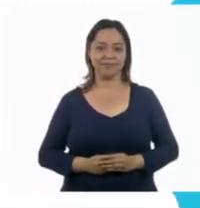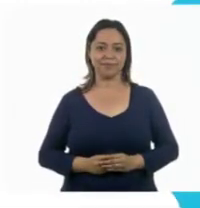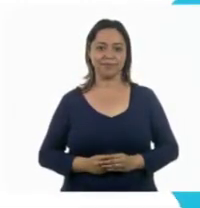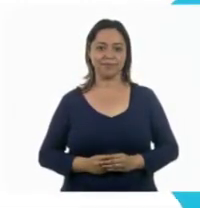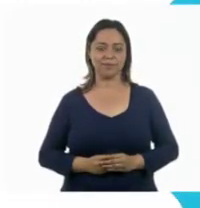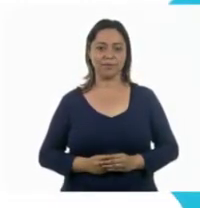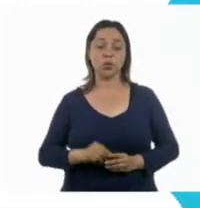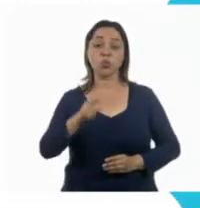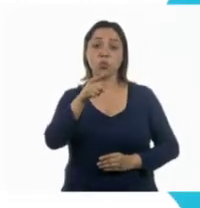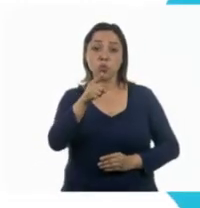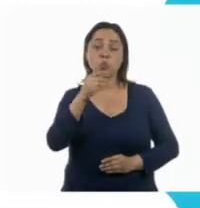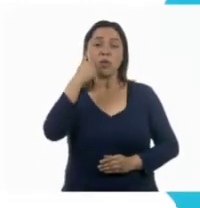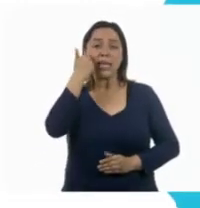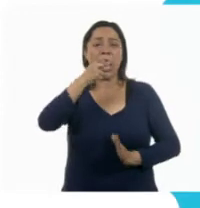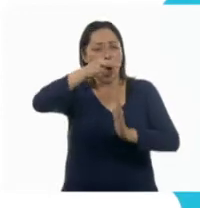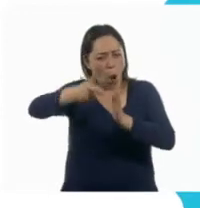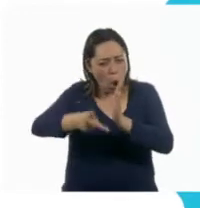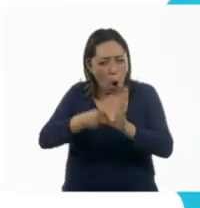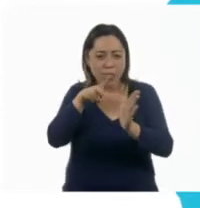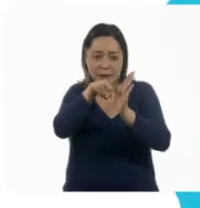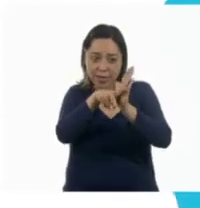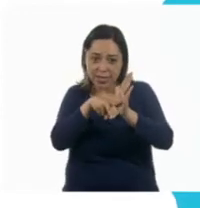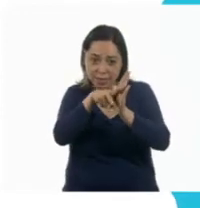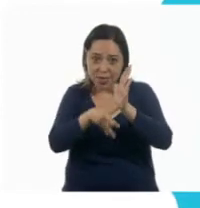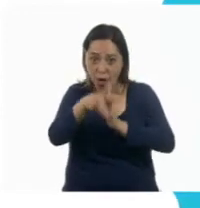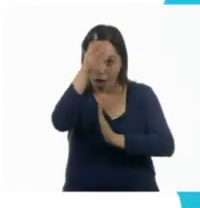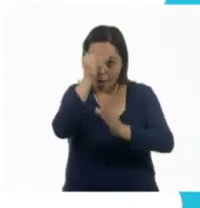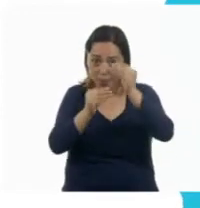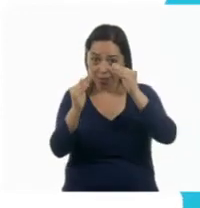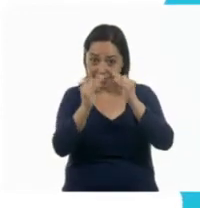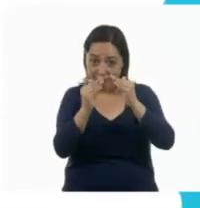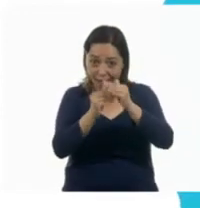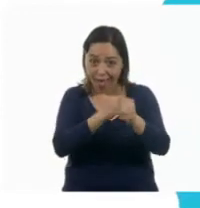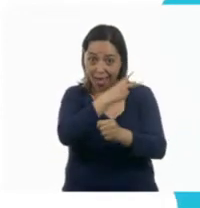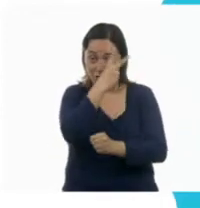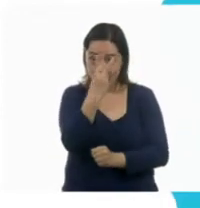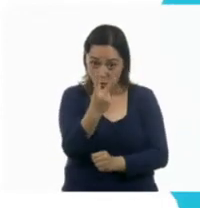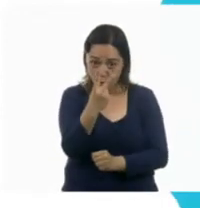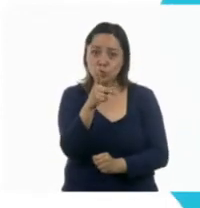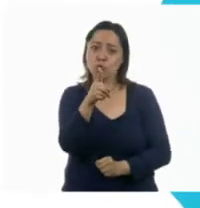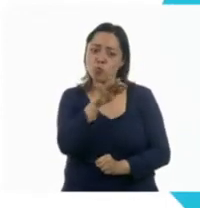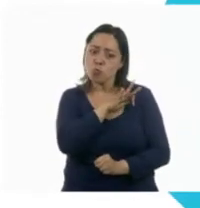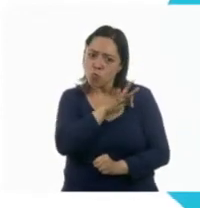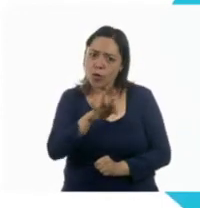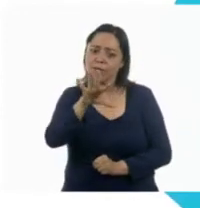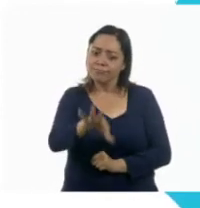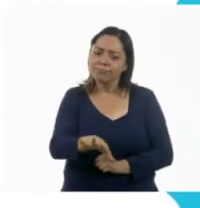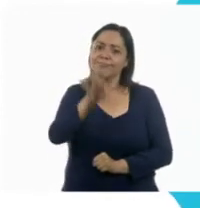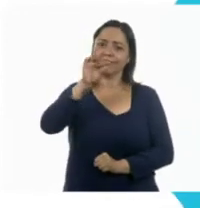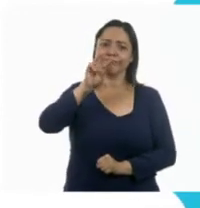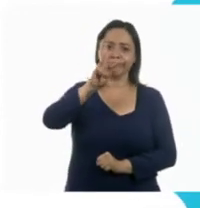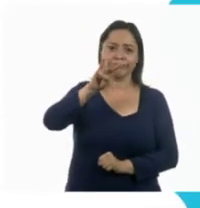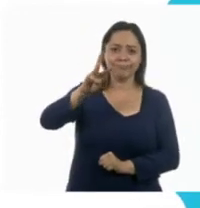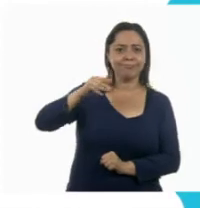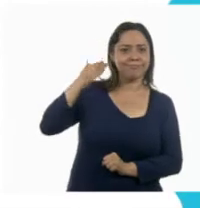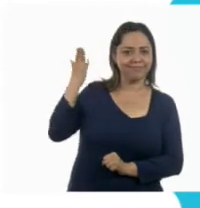Si quieres volver a ver los programas de Aprende en Casa 2, los puedes encontrar en la siguiente liga.